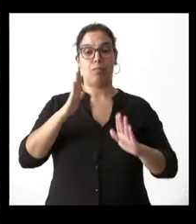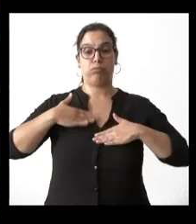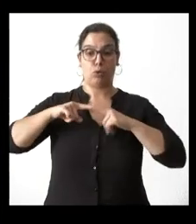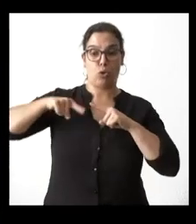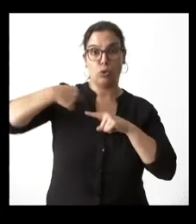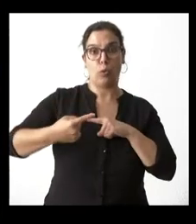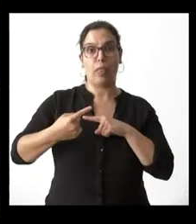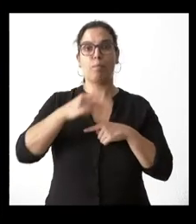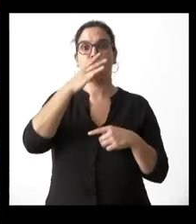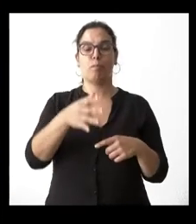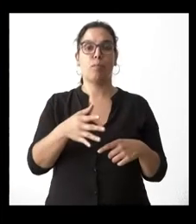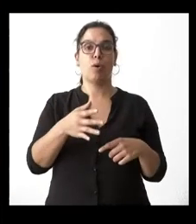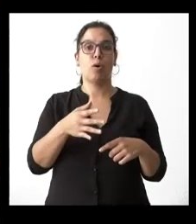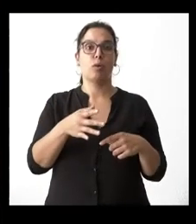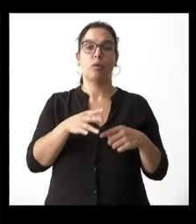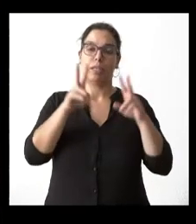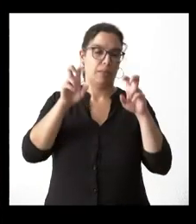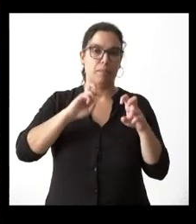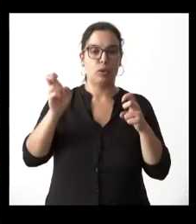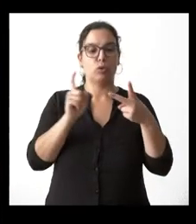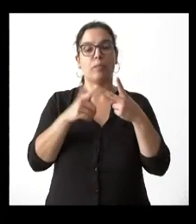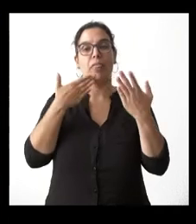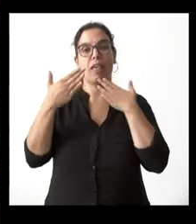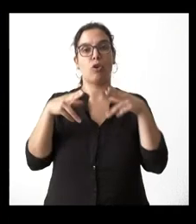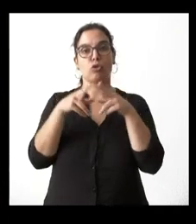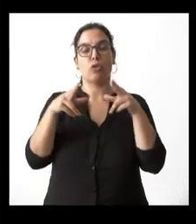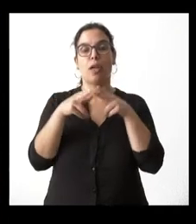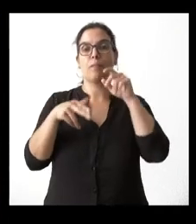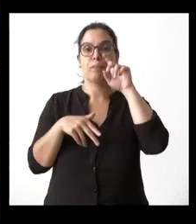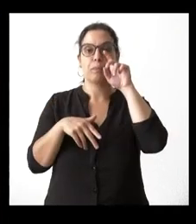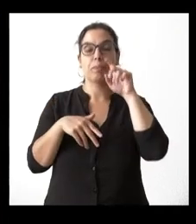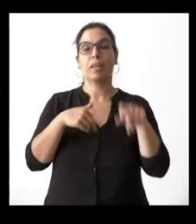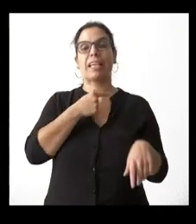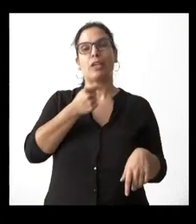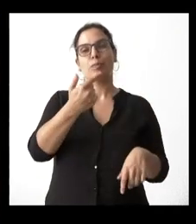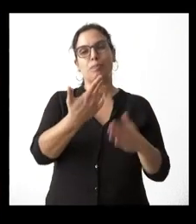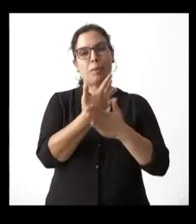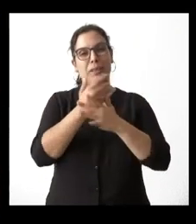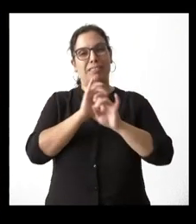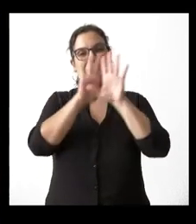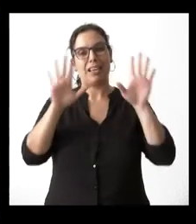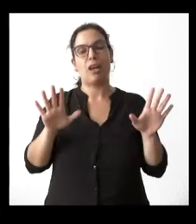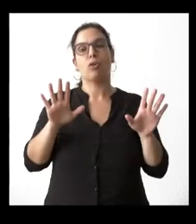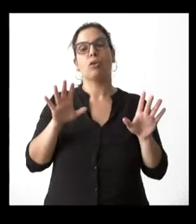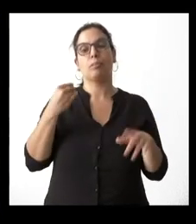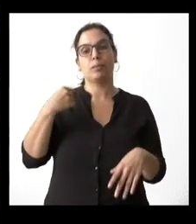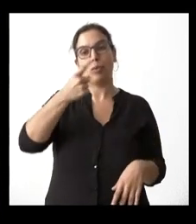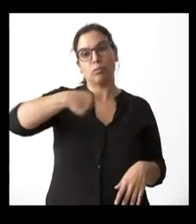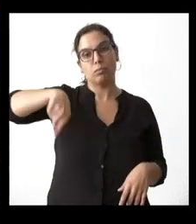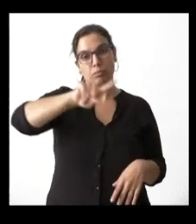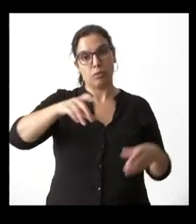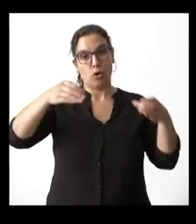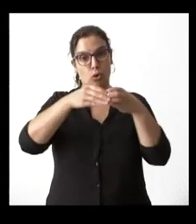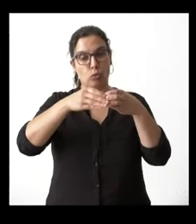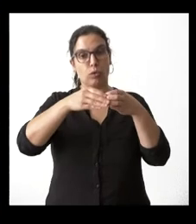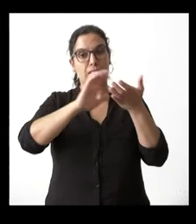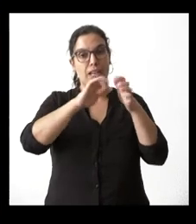por otro lado volviendo al diálogo social me gustaría que aclarase la postura del ejecutivo respecto al